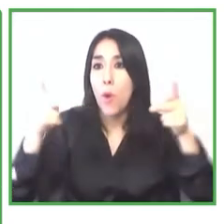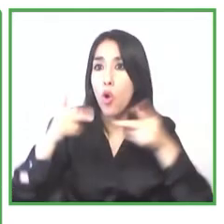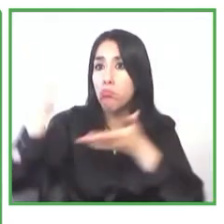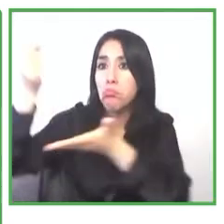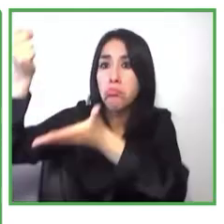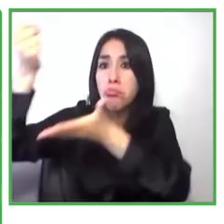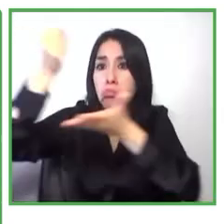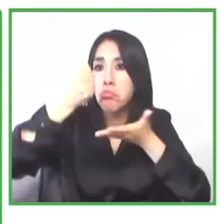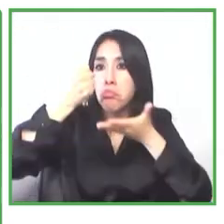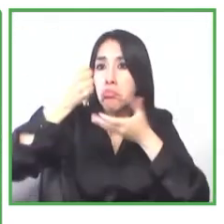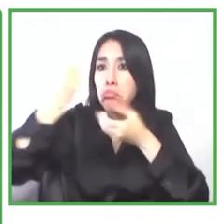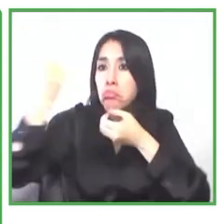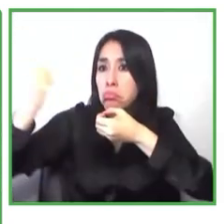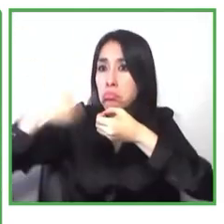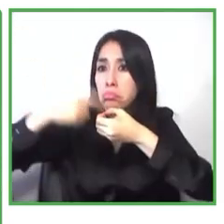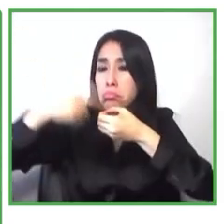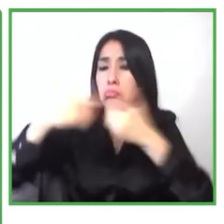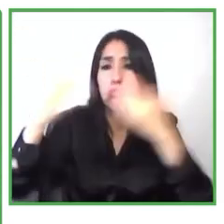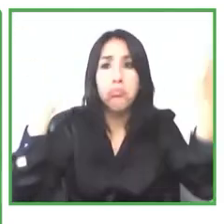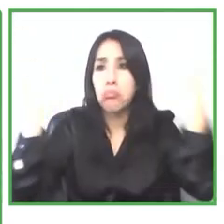esta es mi